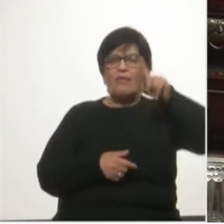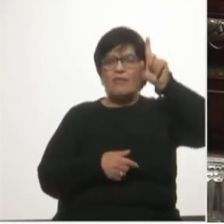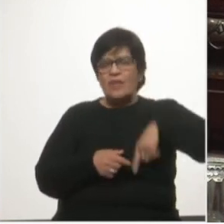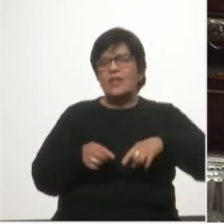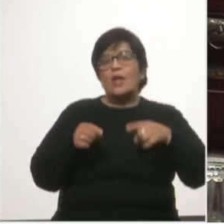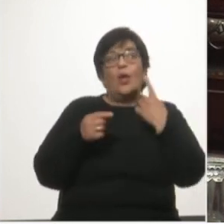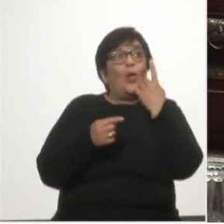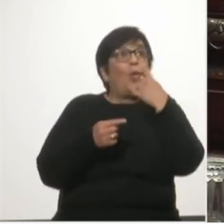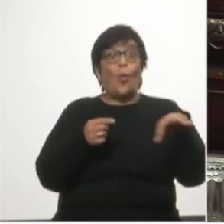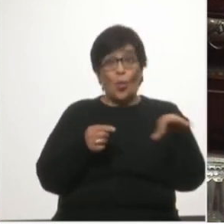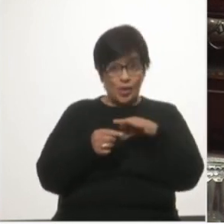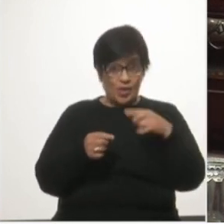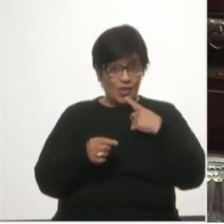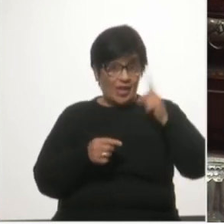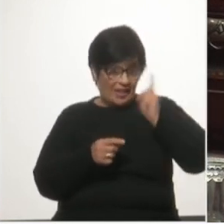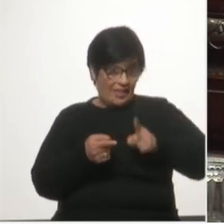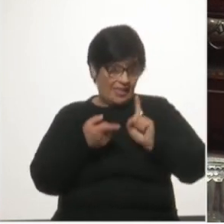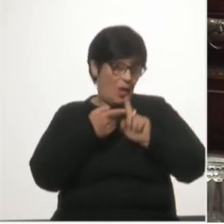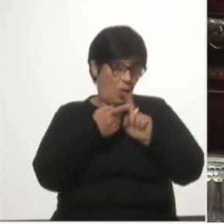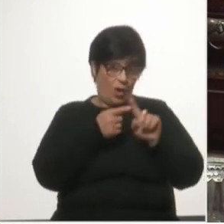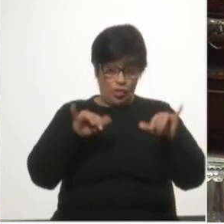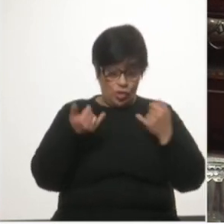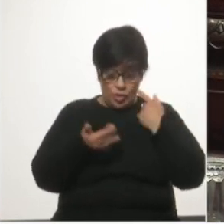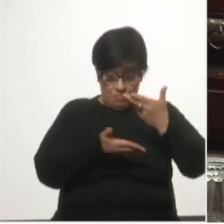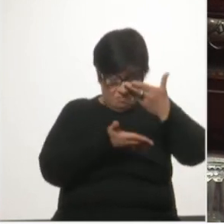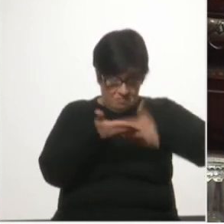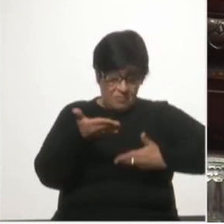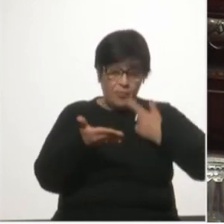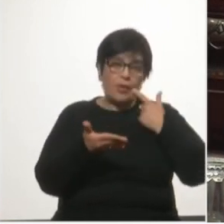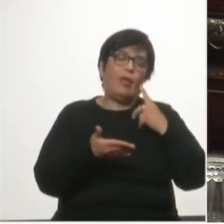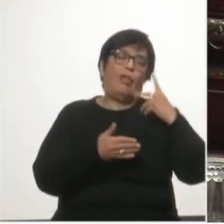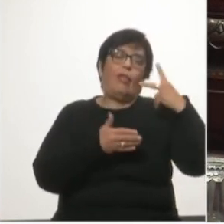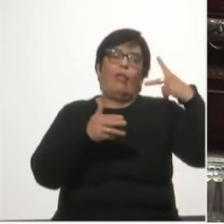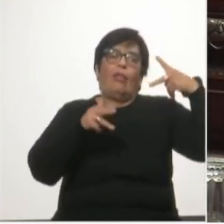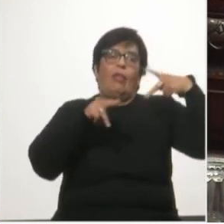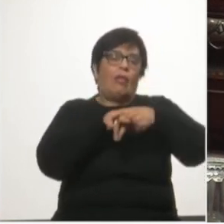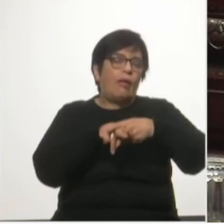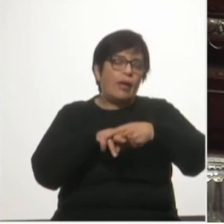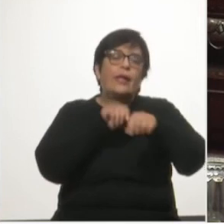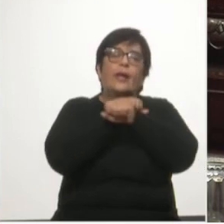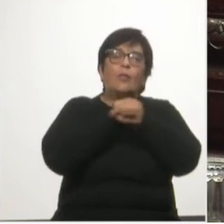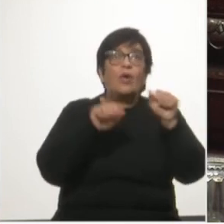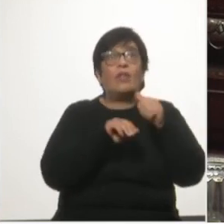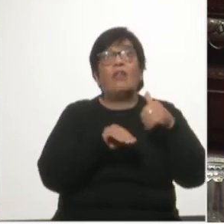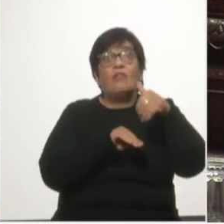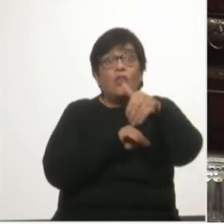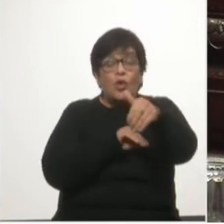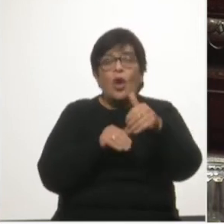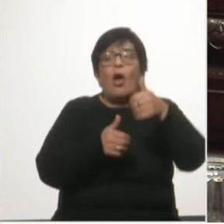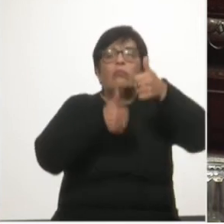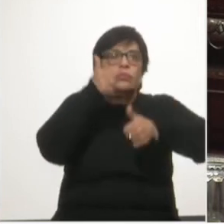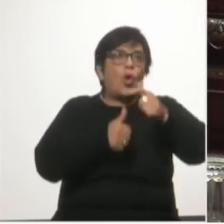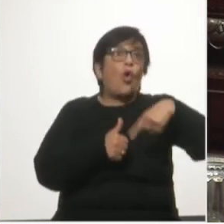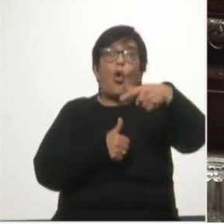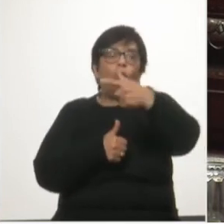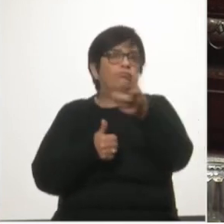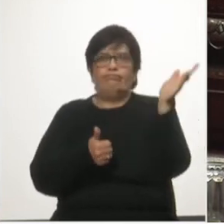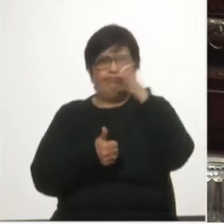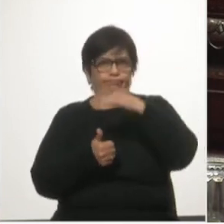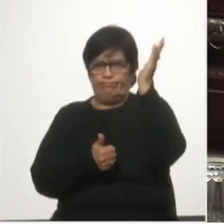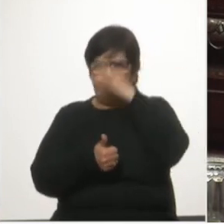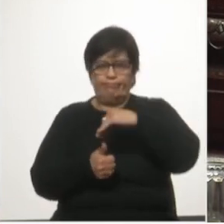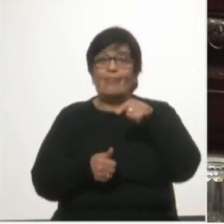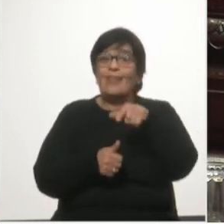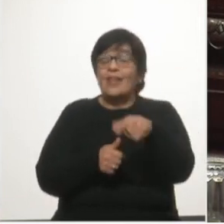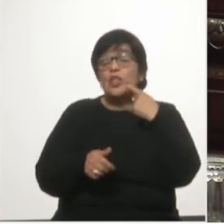teniendo en cuenta lo dispuesto por el acuerdo, una barrera a la entrada para eventuales competidores. Sólo se